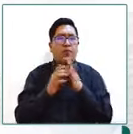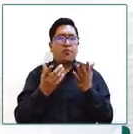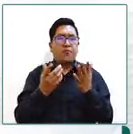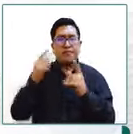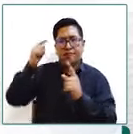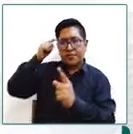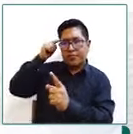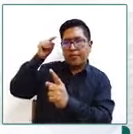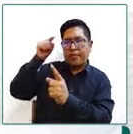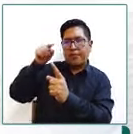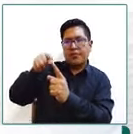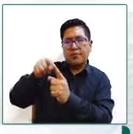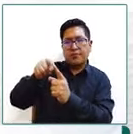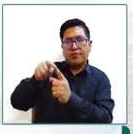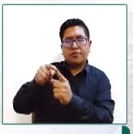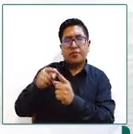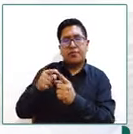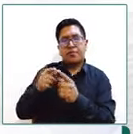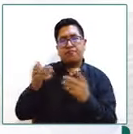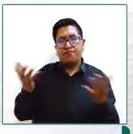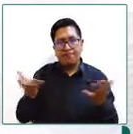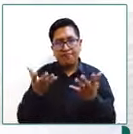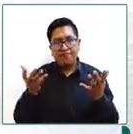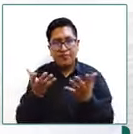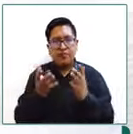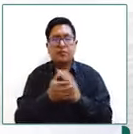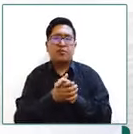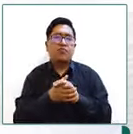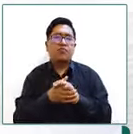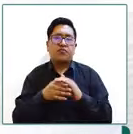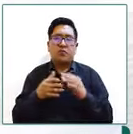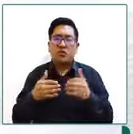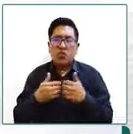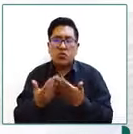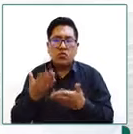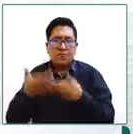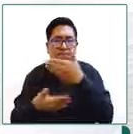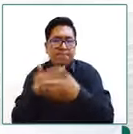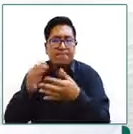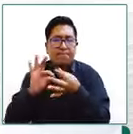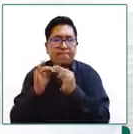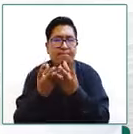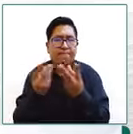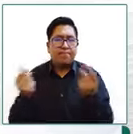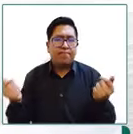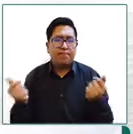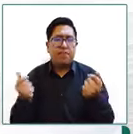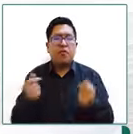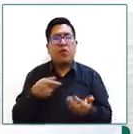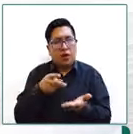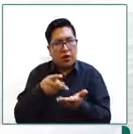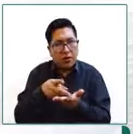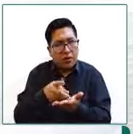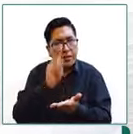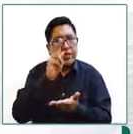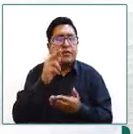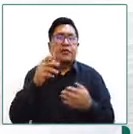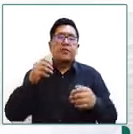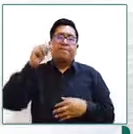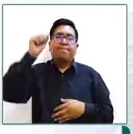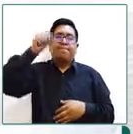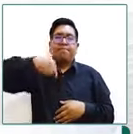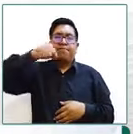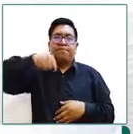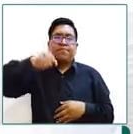mirada ¿no es cierto? a esta situación problemática porque si bien es cierto como lo vamos a comentar enseguida